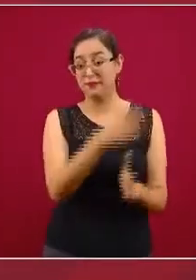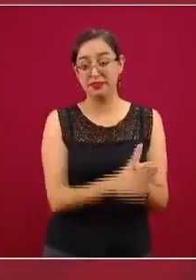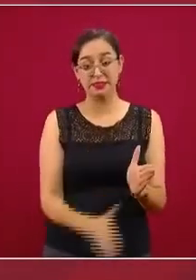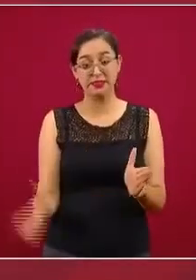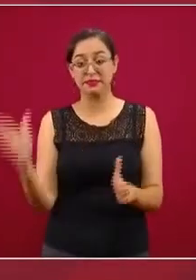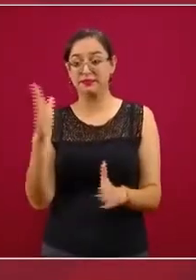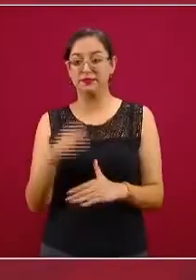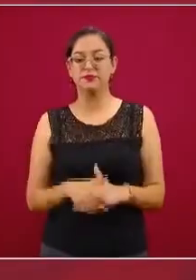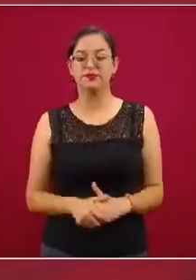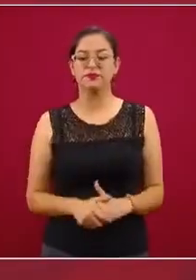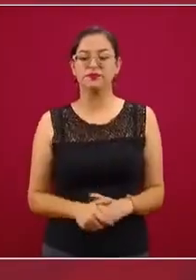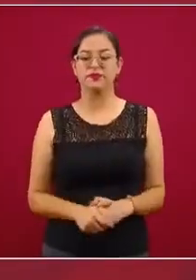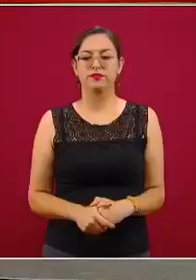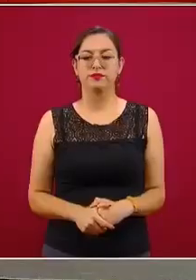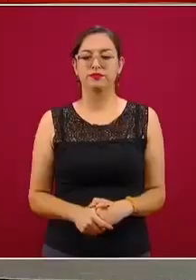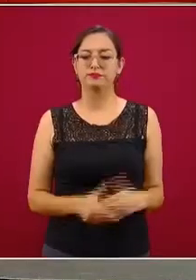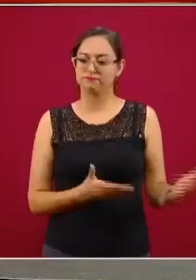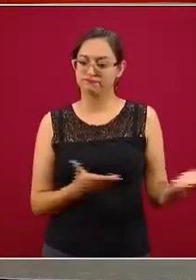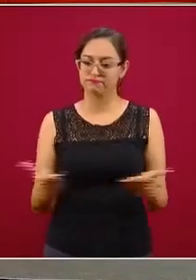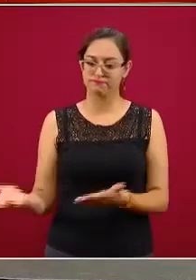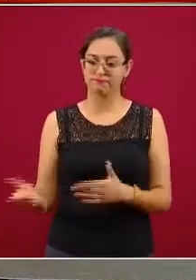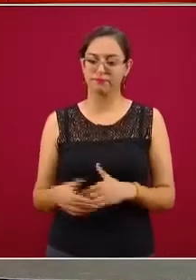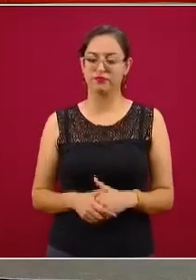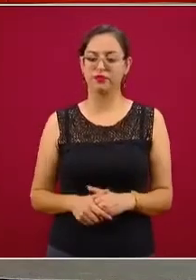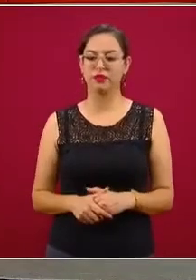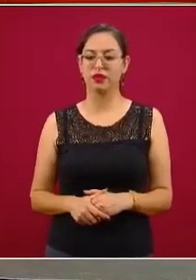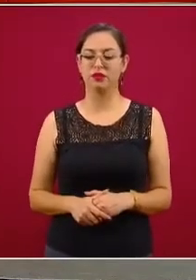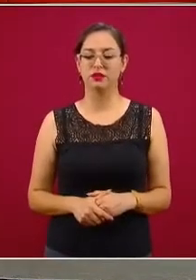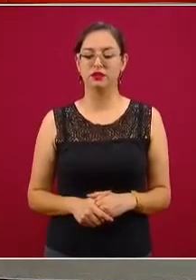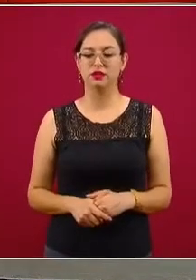enfermedad como esta. Adelante, Emanuel, por favor.